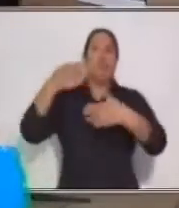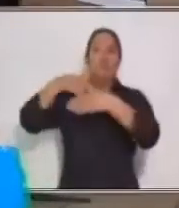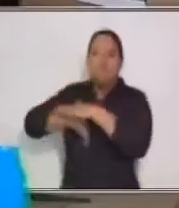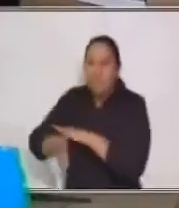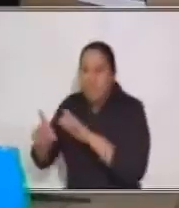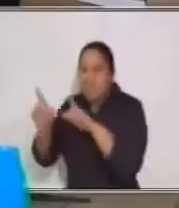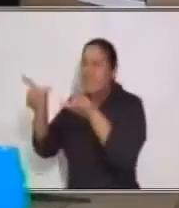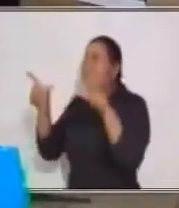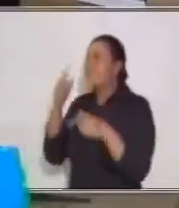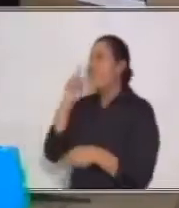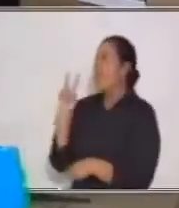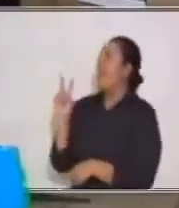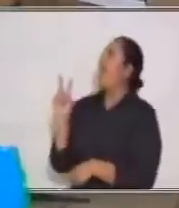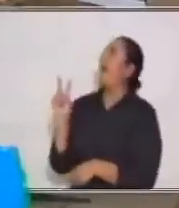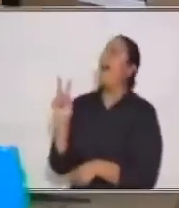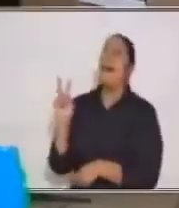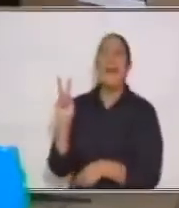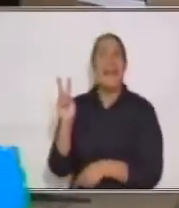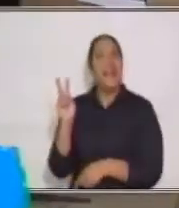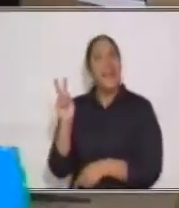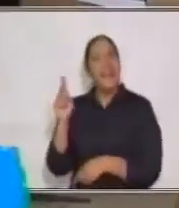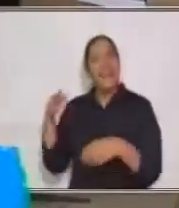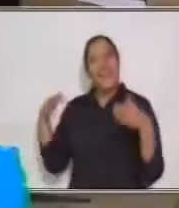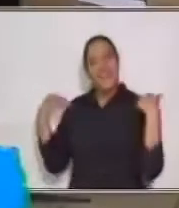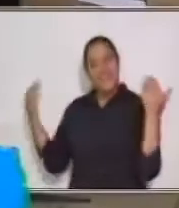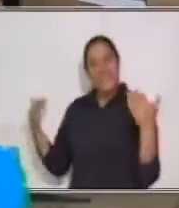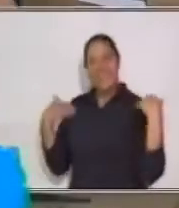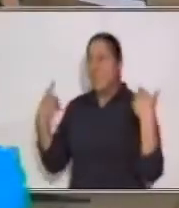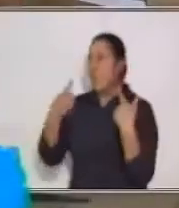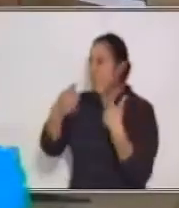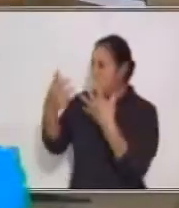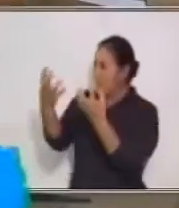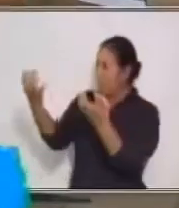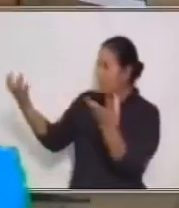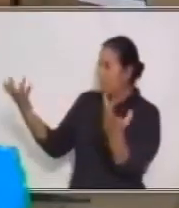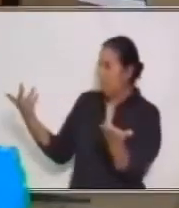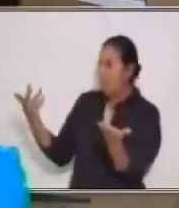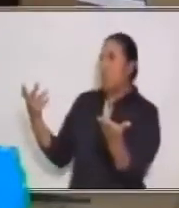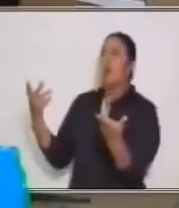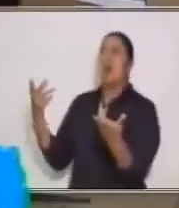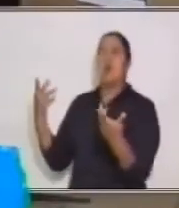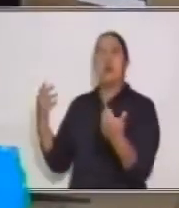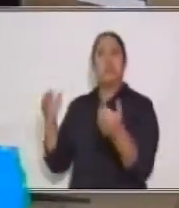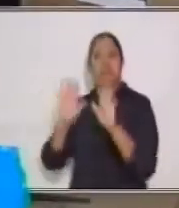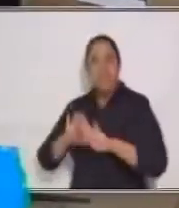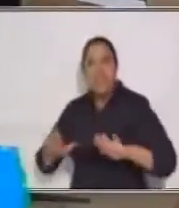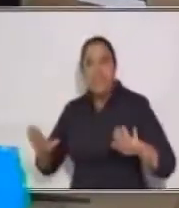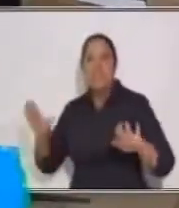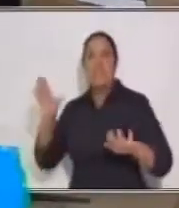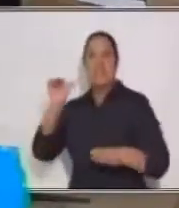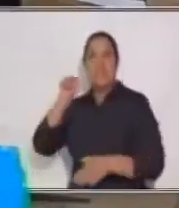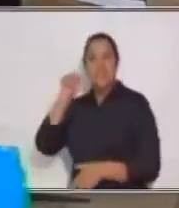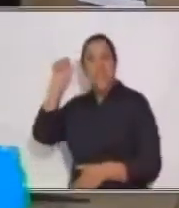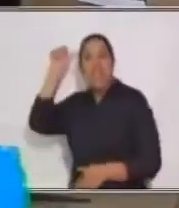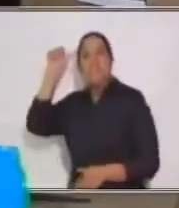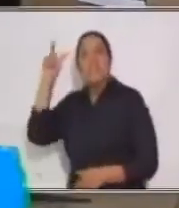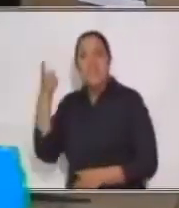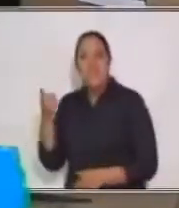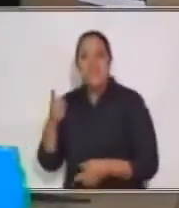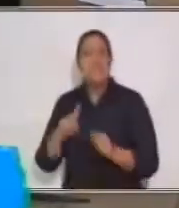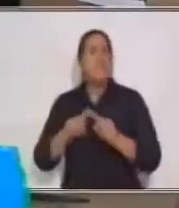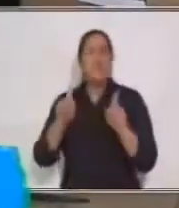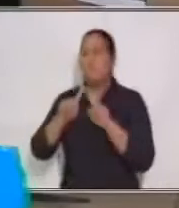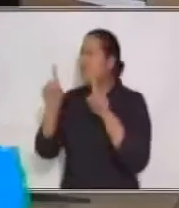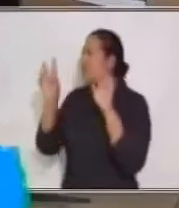Donde hay muchos personajes. Donde van niños. Donde van adultos. ¿Verdad? Pueden ir muchas personas.